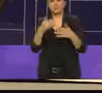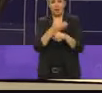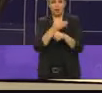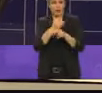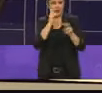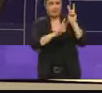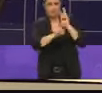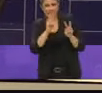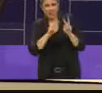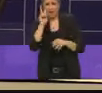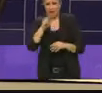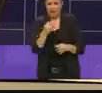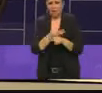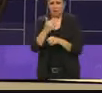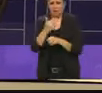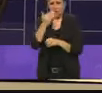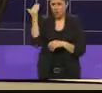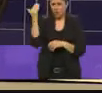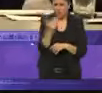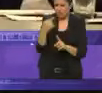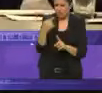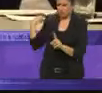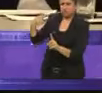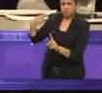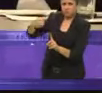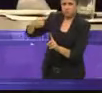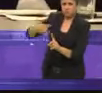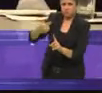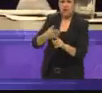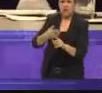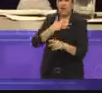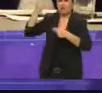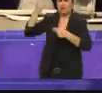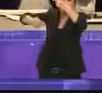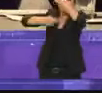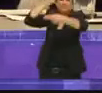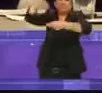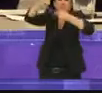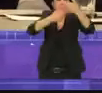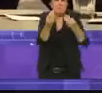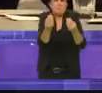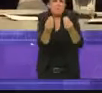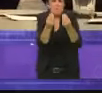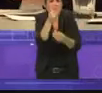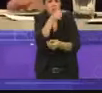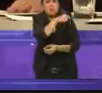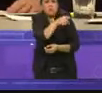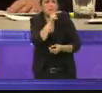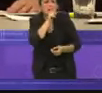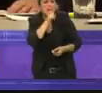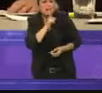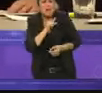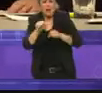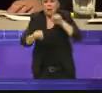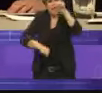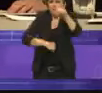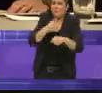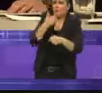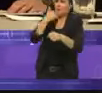tenido los días más trágicos semanas prácticamente completas con contingencia ambiental porque lo que no entienden es que el